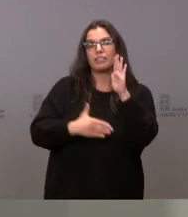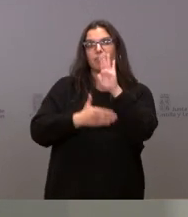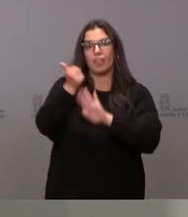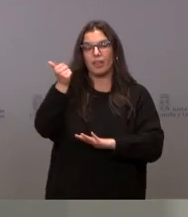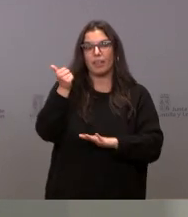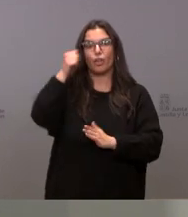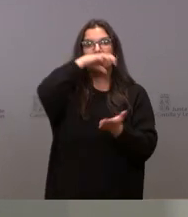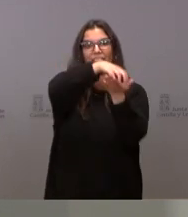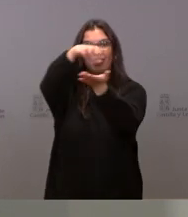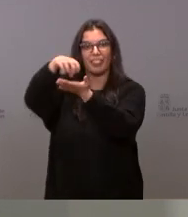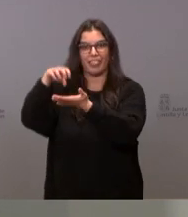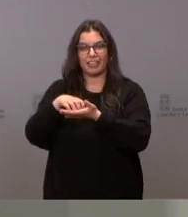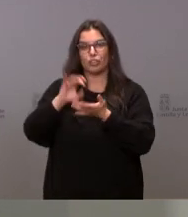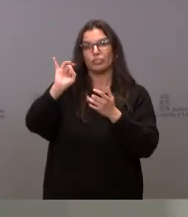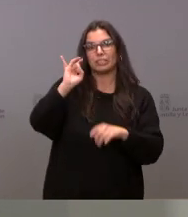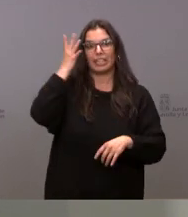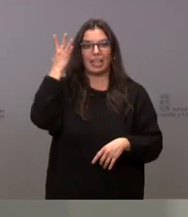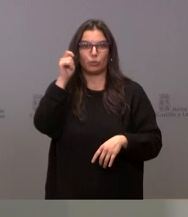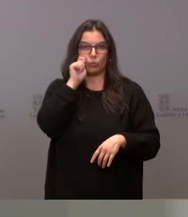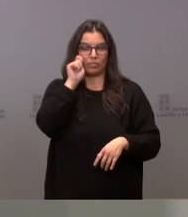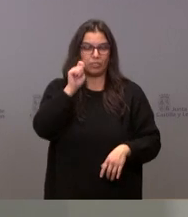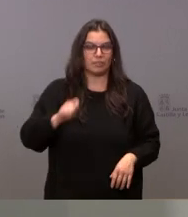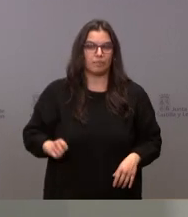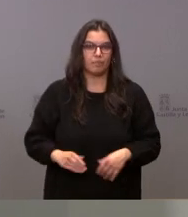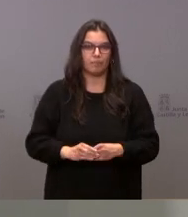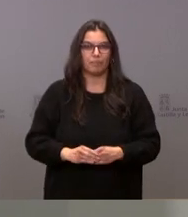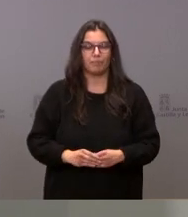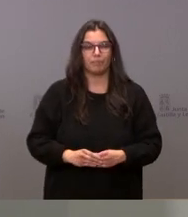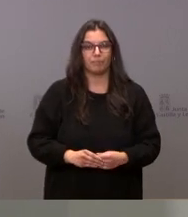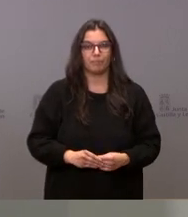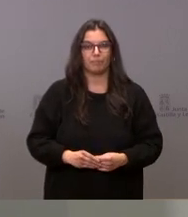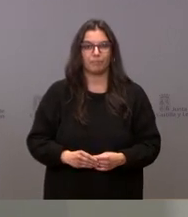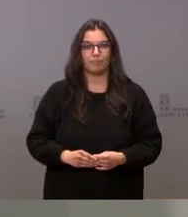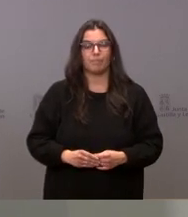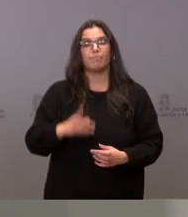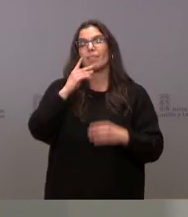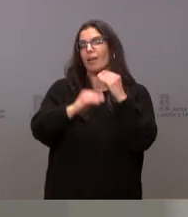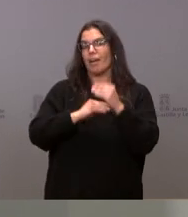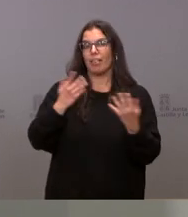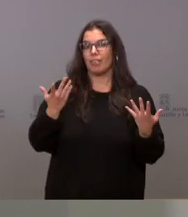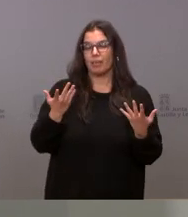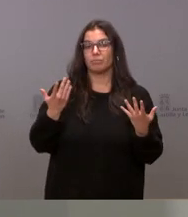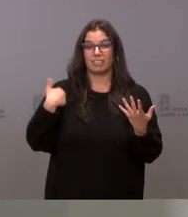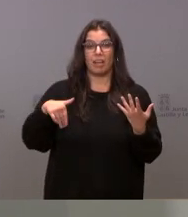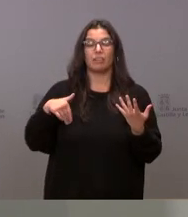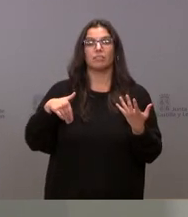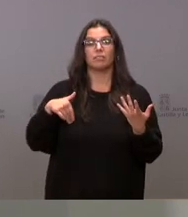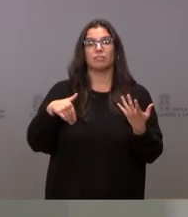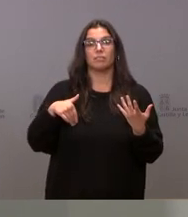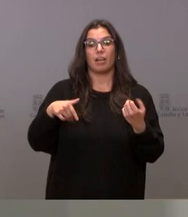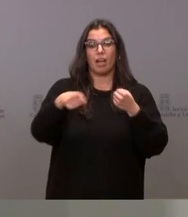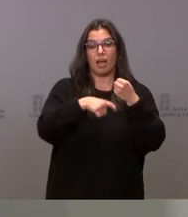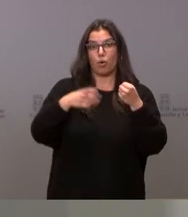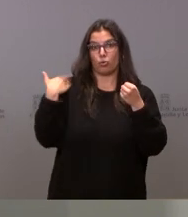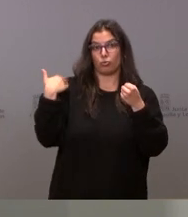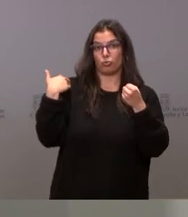de Centros de Iniciativas Turísticas, FECIT-CAL, que se han llevado a cabo entre agosto